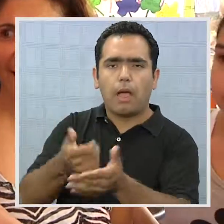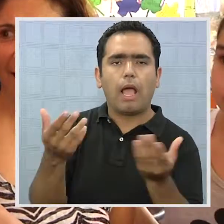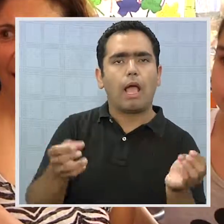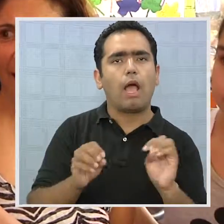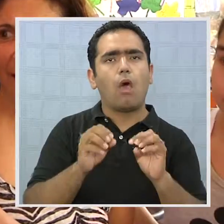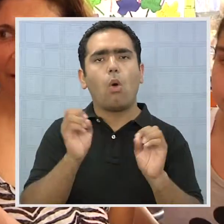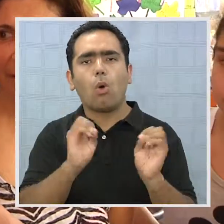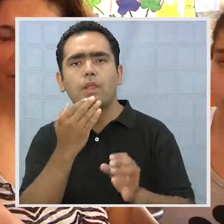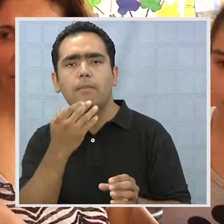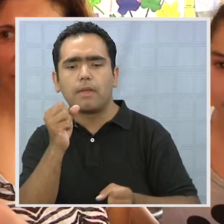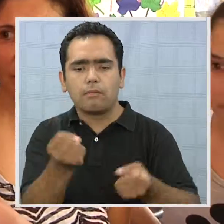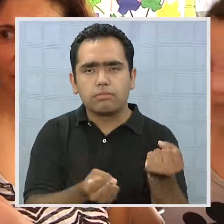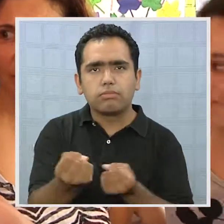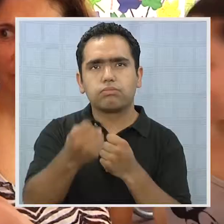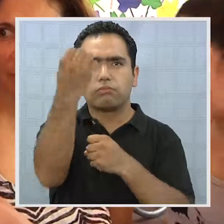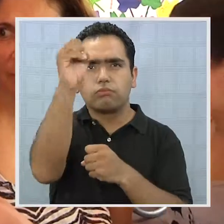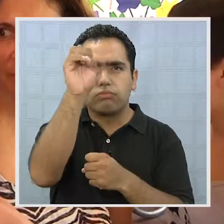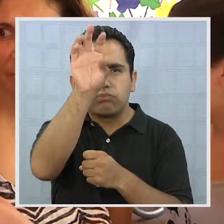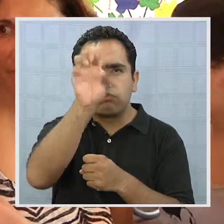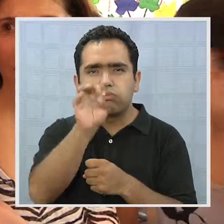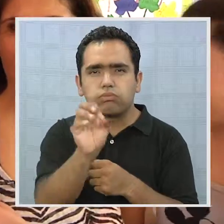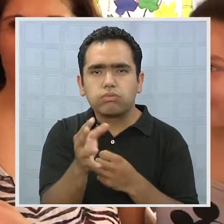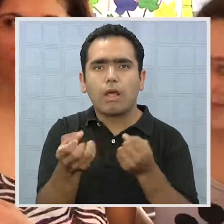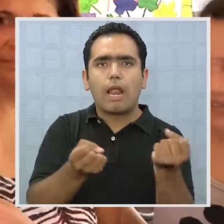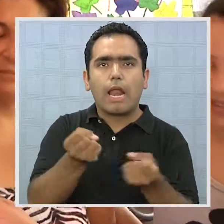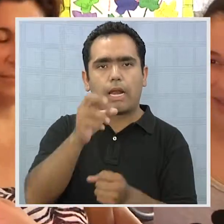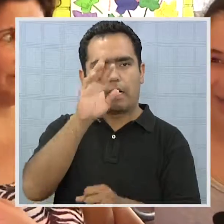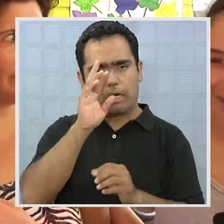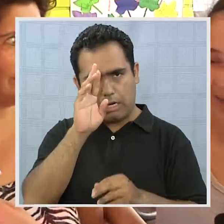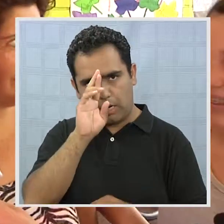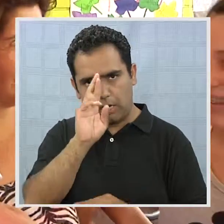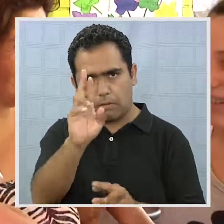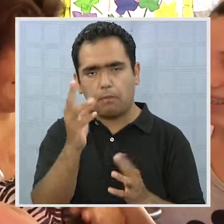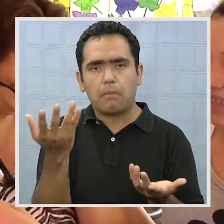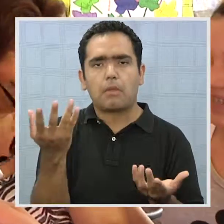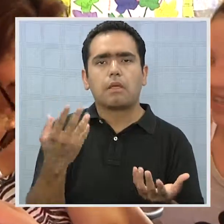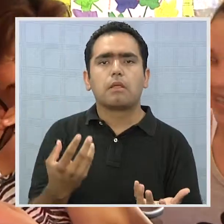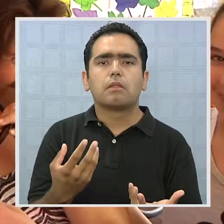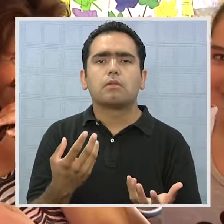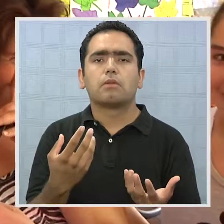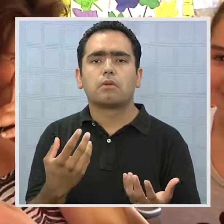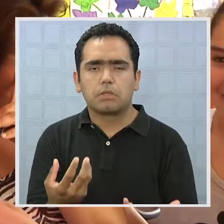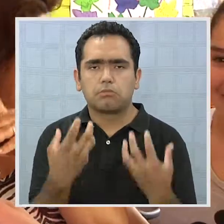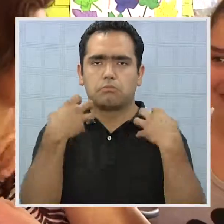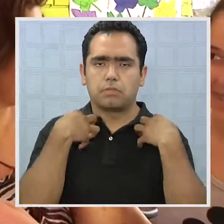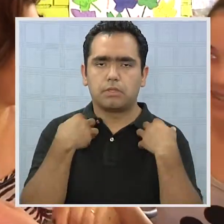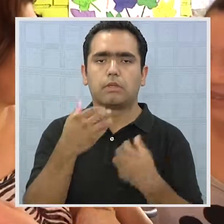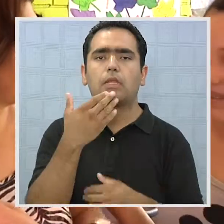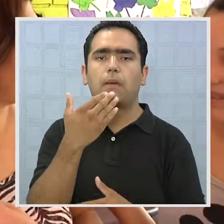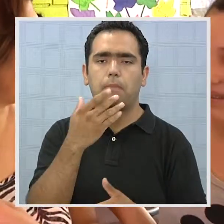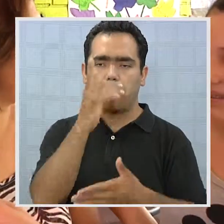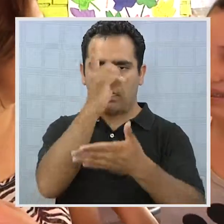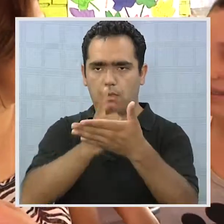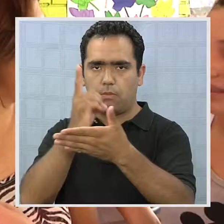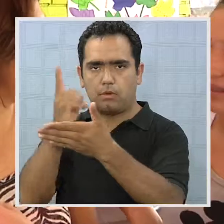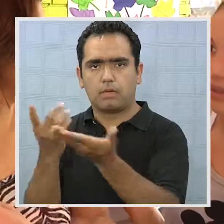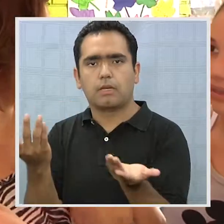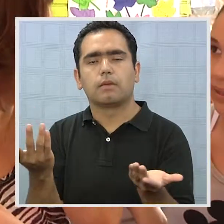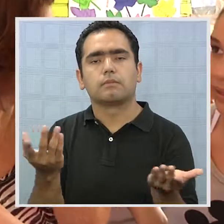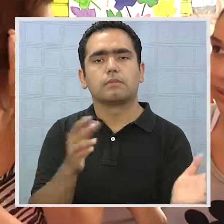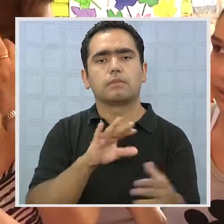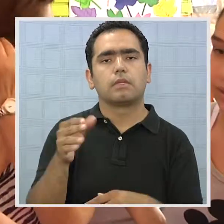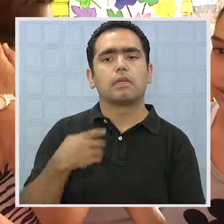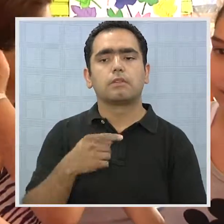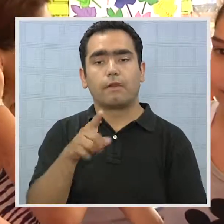Y es un poco lo que tratamos de inculcarle a nuestros hijos también, que tenemos hijos más grandes, de que la democracia no es una cosa tan gratuita ni tan